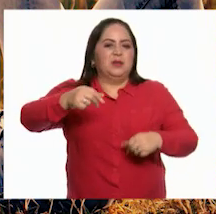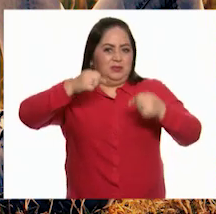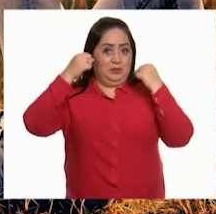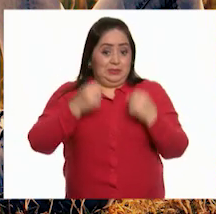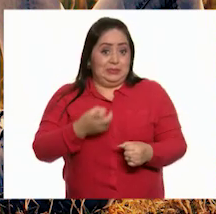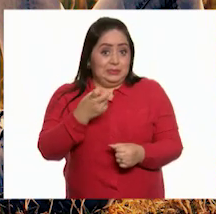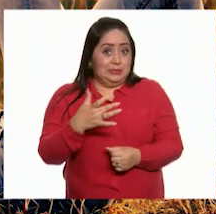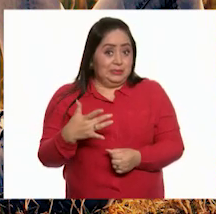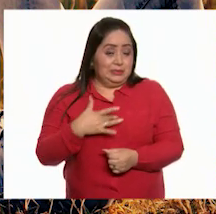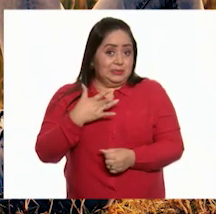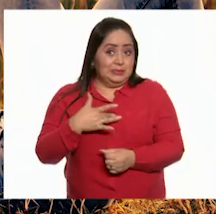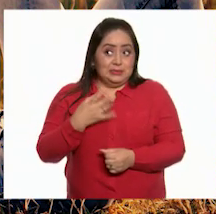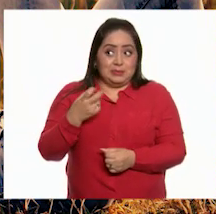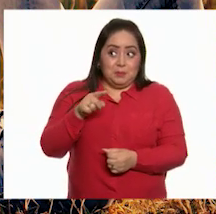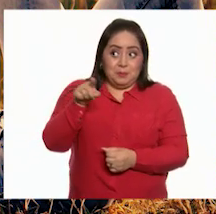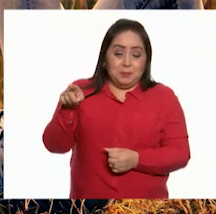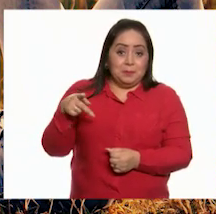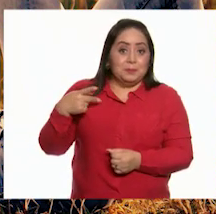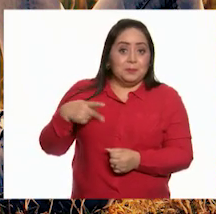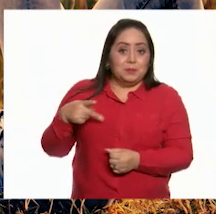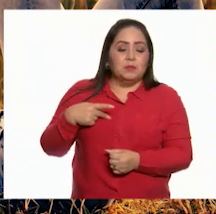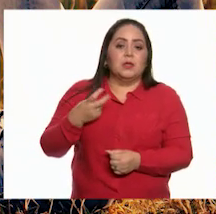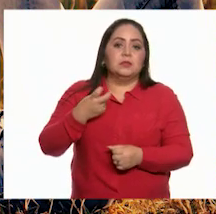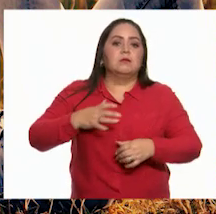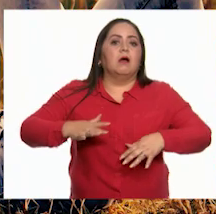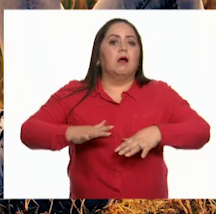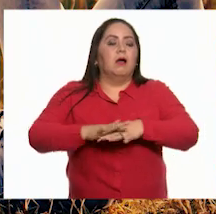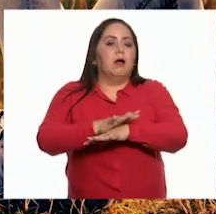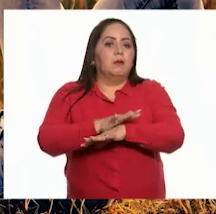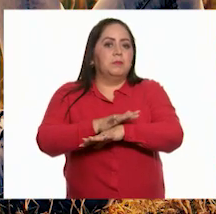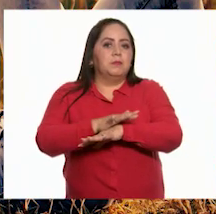ese sentimiento hacia esa persona cambiará.